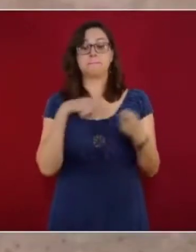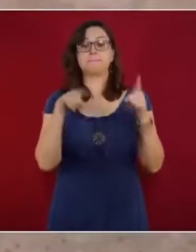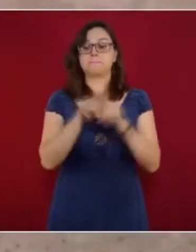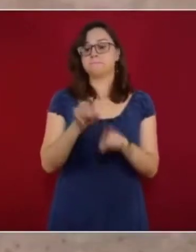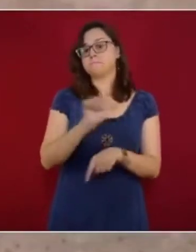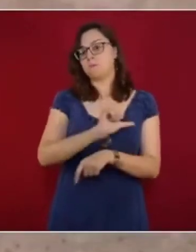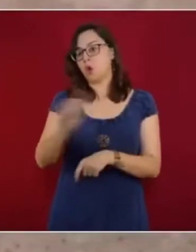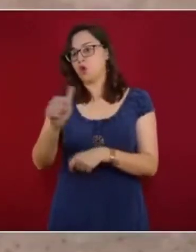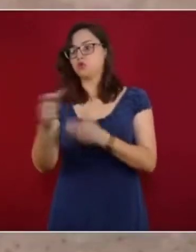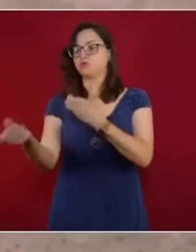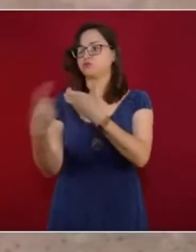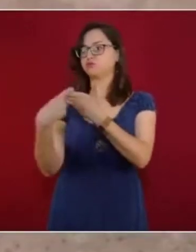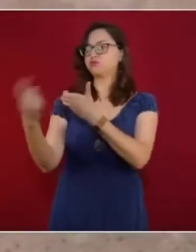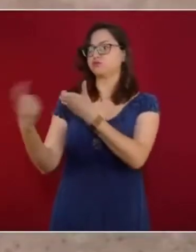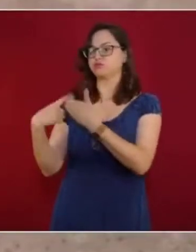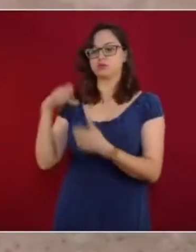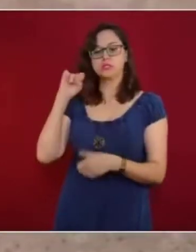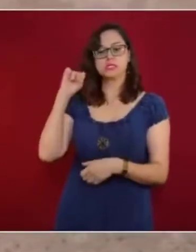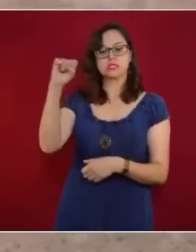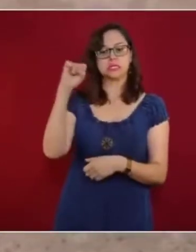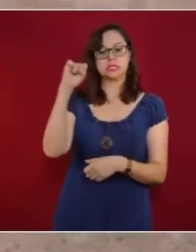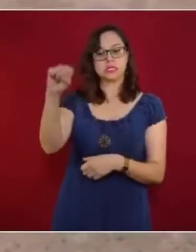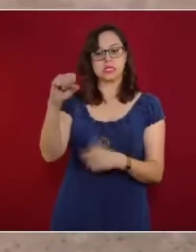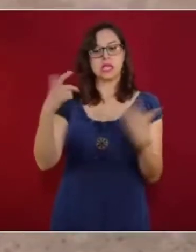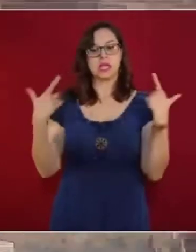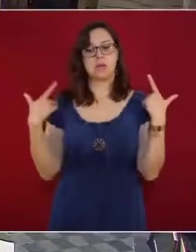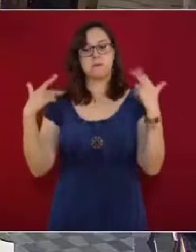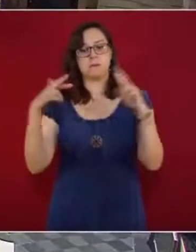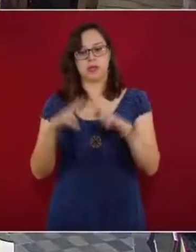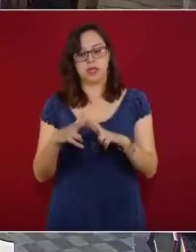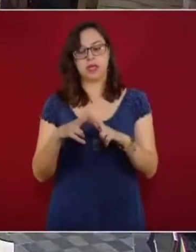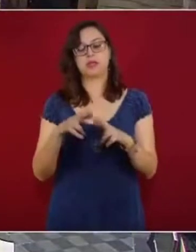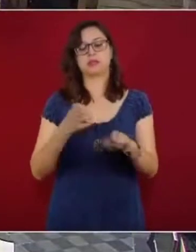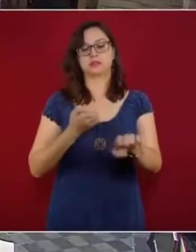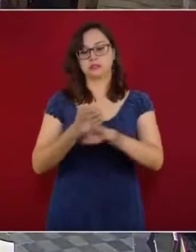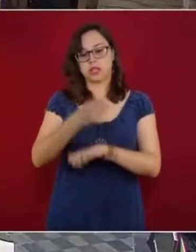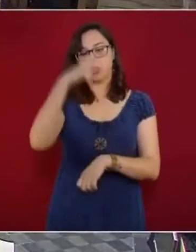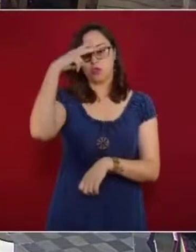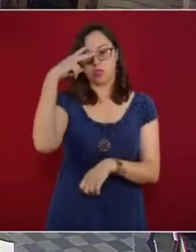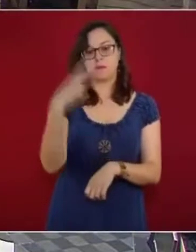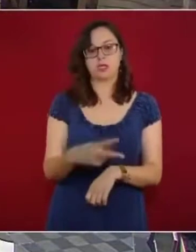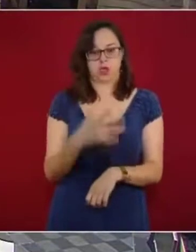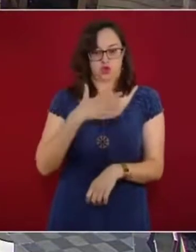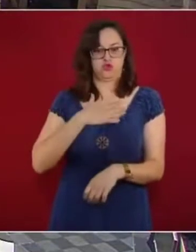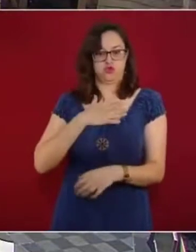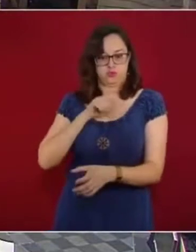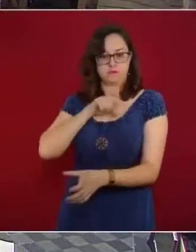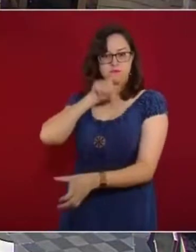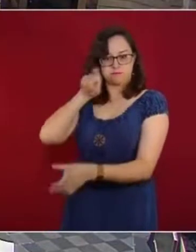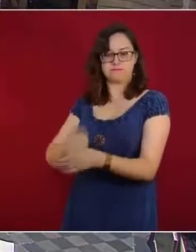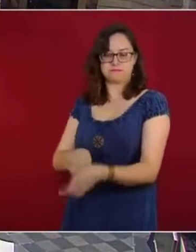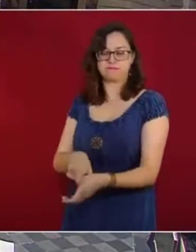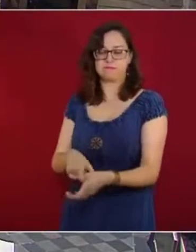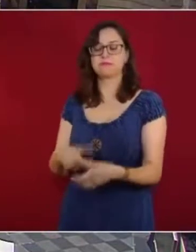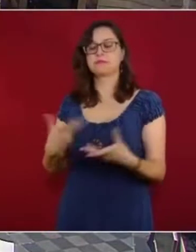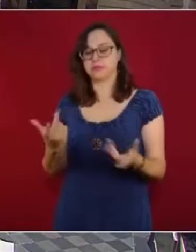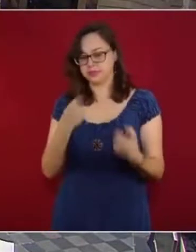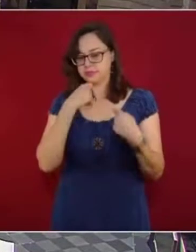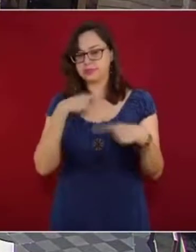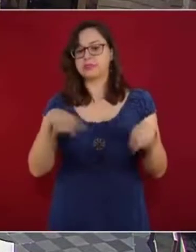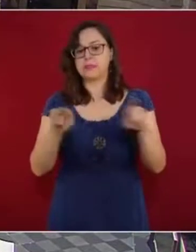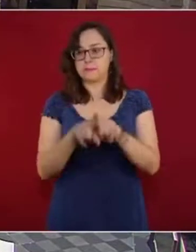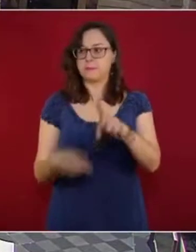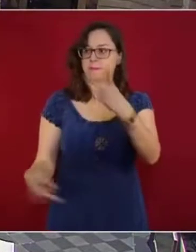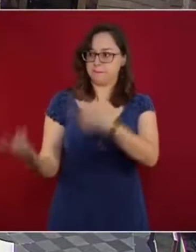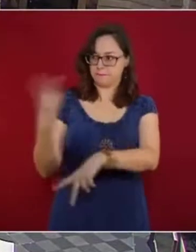sindicales. Aquí también tenemos al Sindicato de Maestros al Servicio del Estado de México, al cual yo pertenezco en el Estado de México. Muchas gracias por